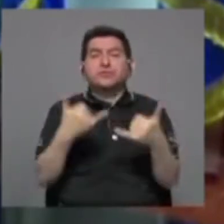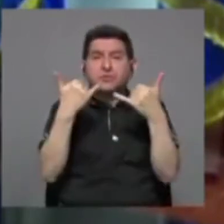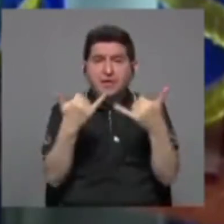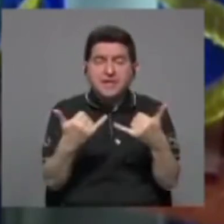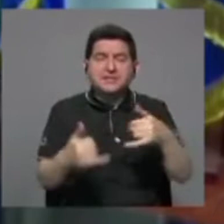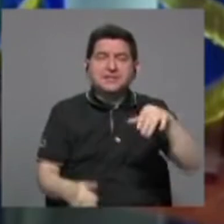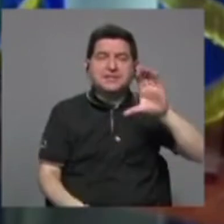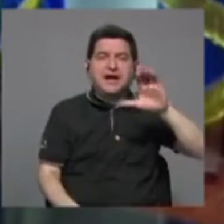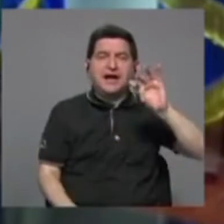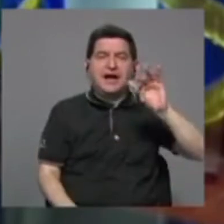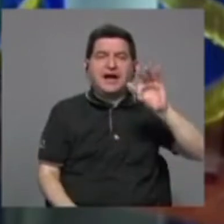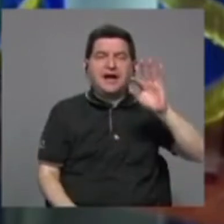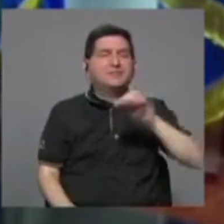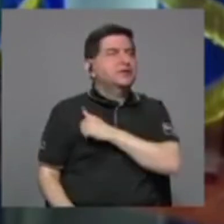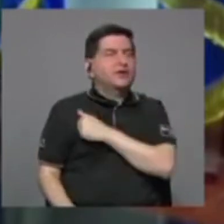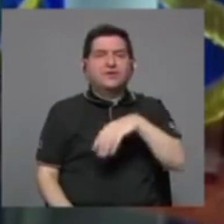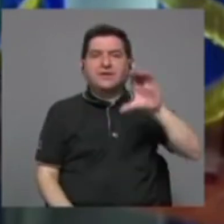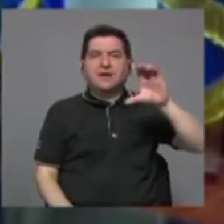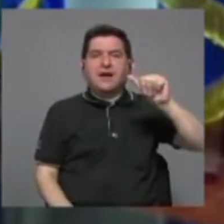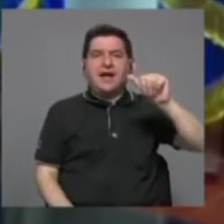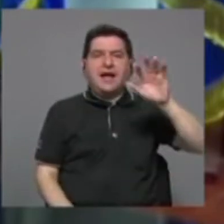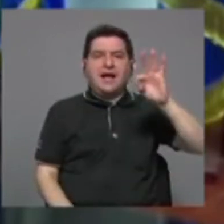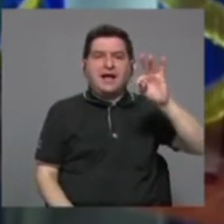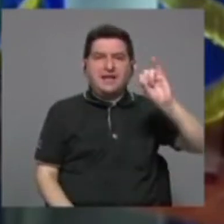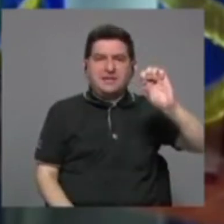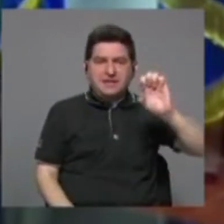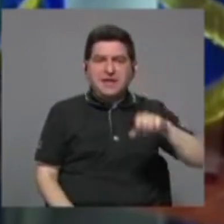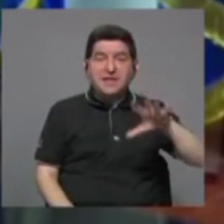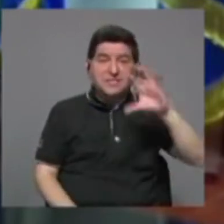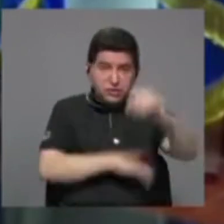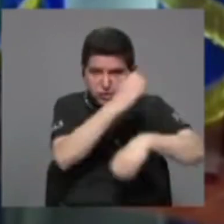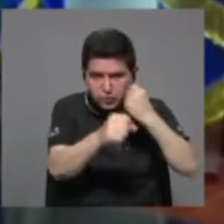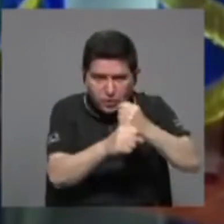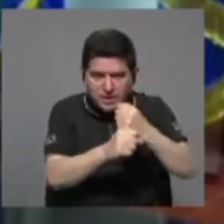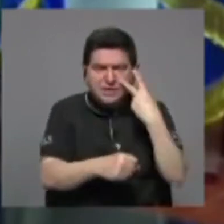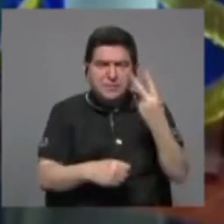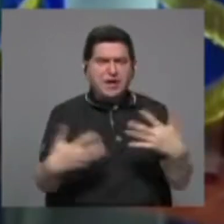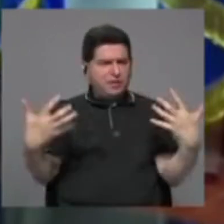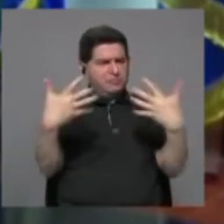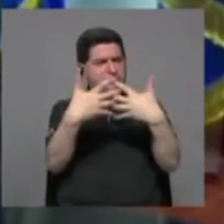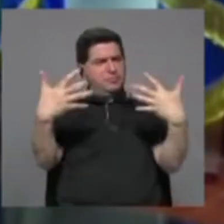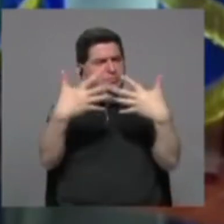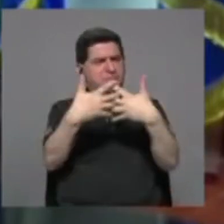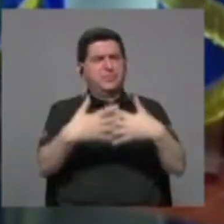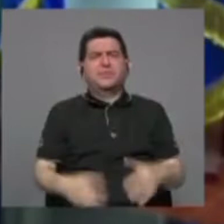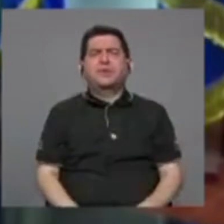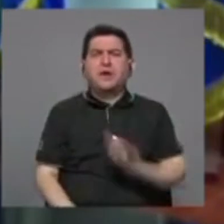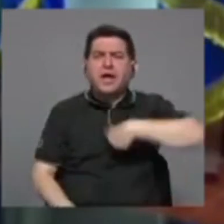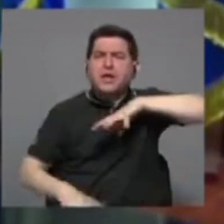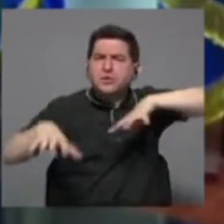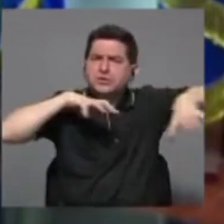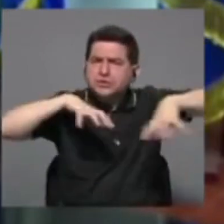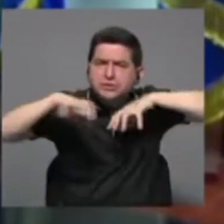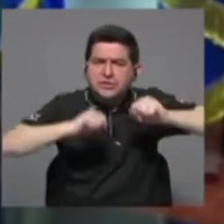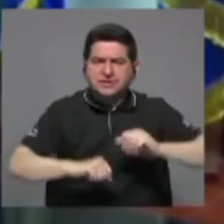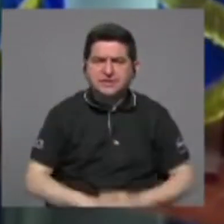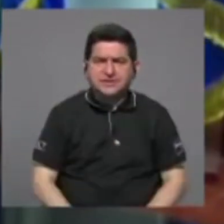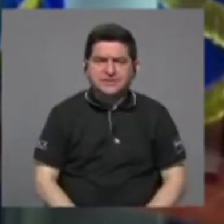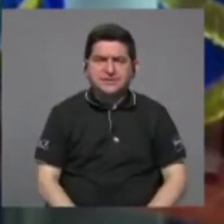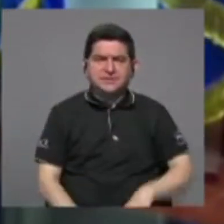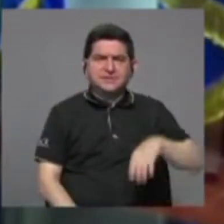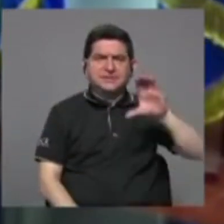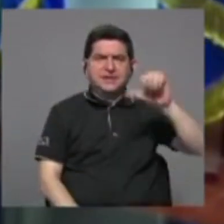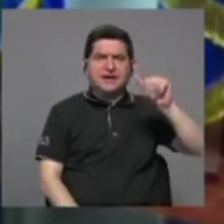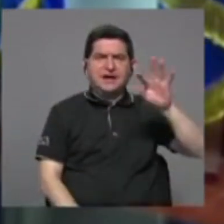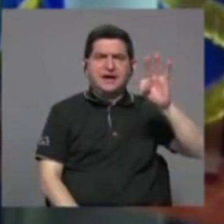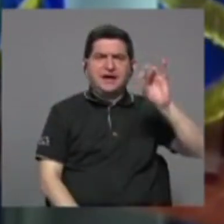50 años, en la cual vemos complementaridades en nuestra acción, en la cual CATIE un